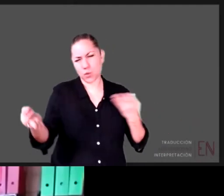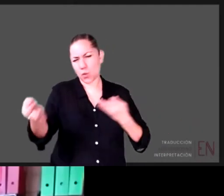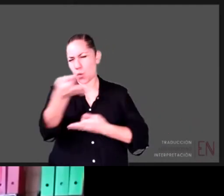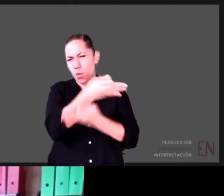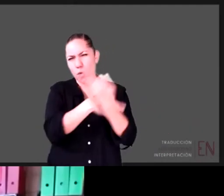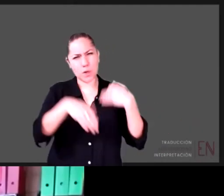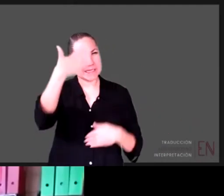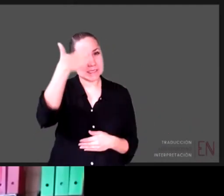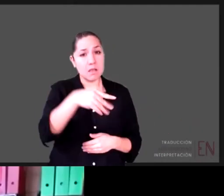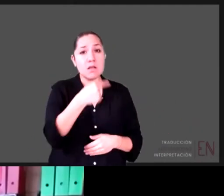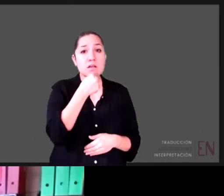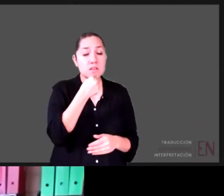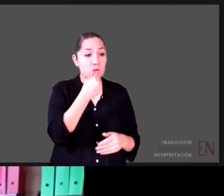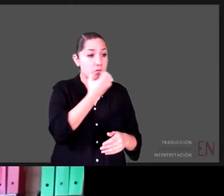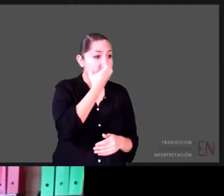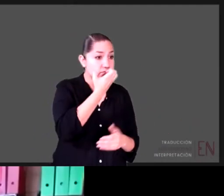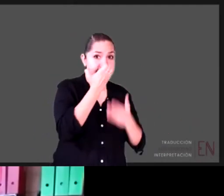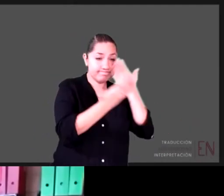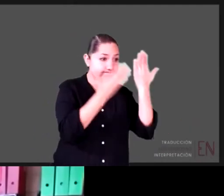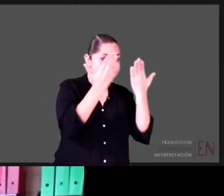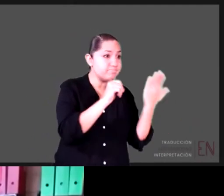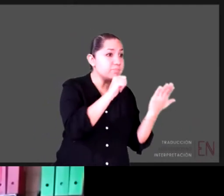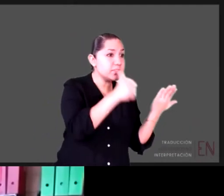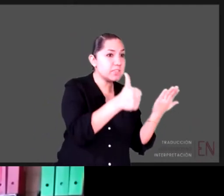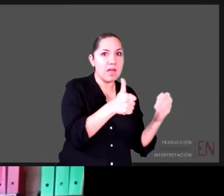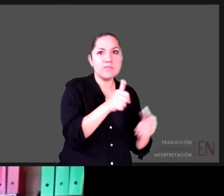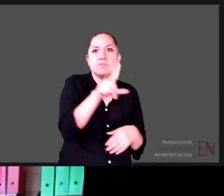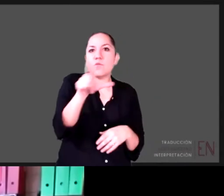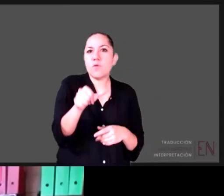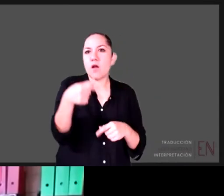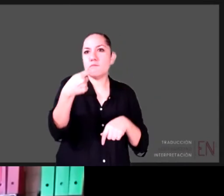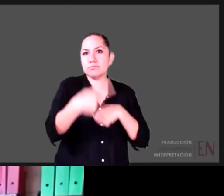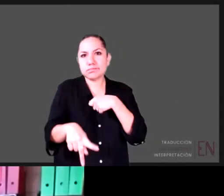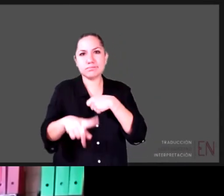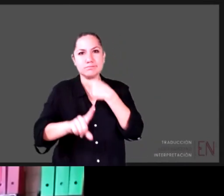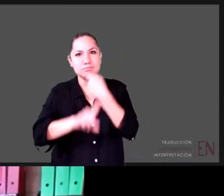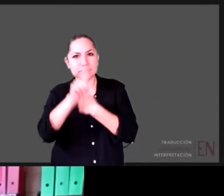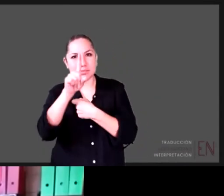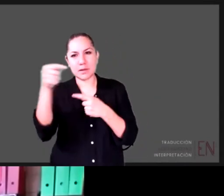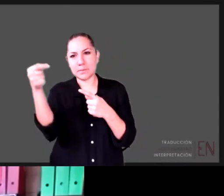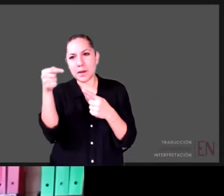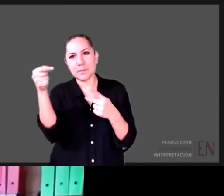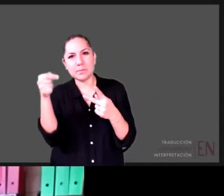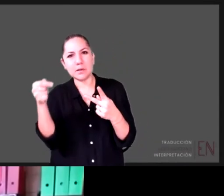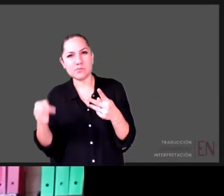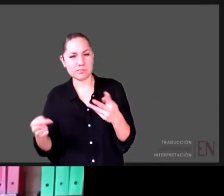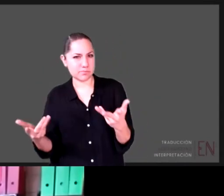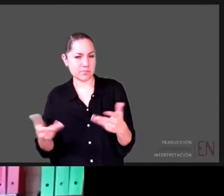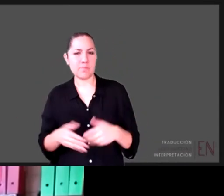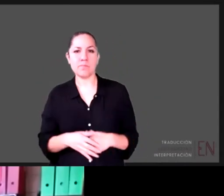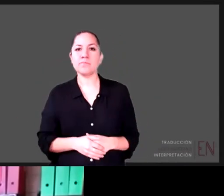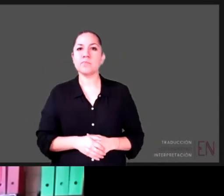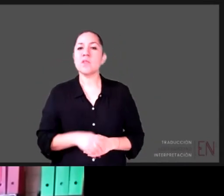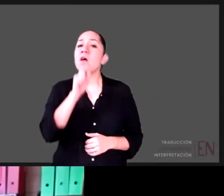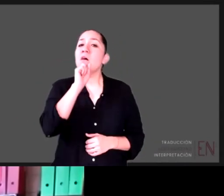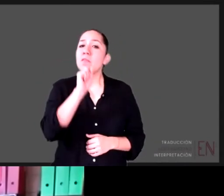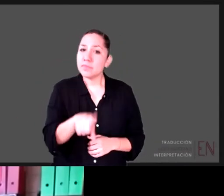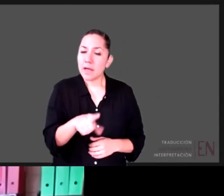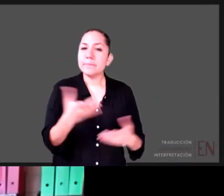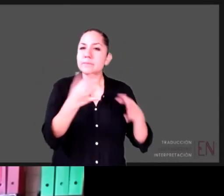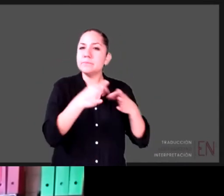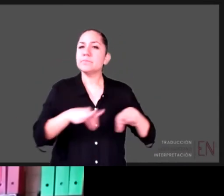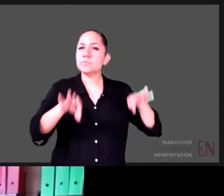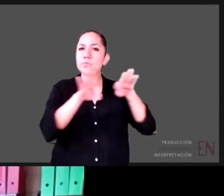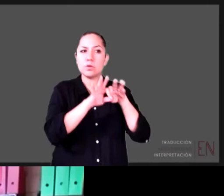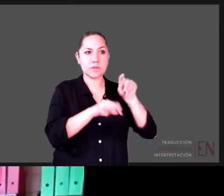la escuela. También otro tema importante en los que nos enfocamos es en las cadenas productivas, en reforzar el conocimiento y las capacidades de las asociaciones de